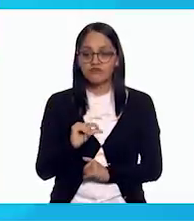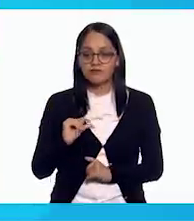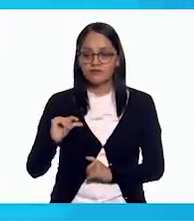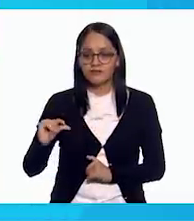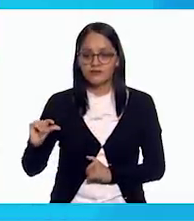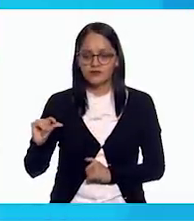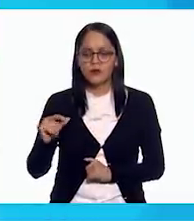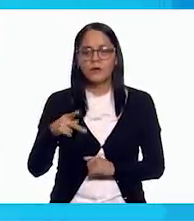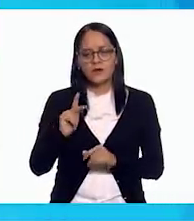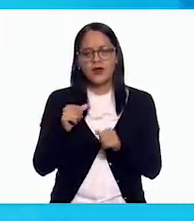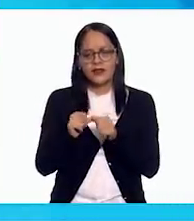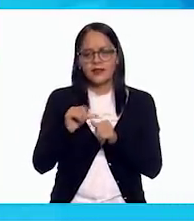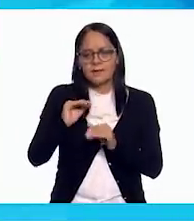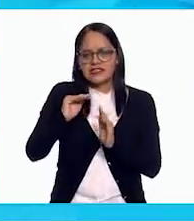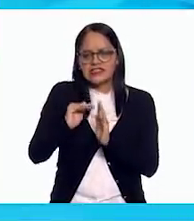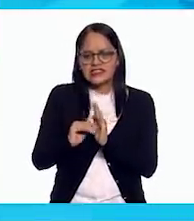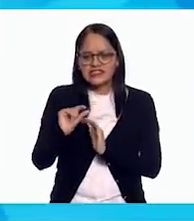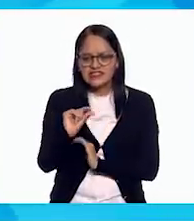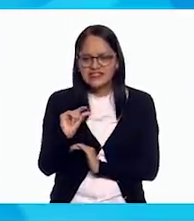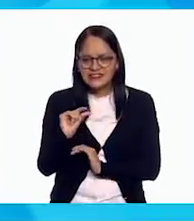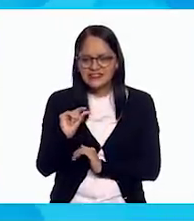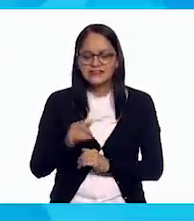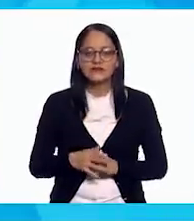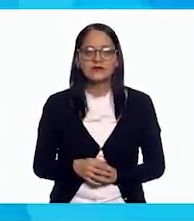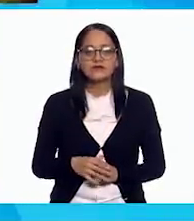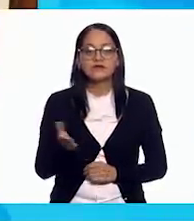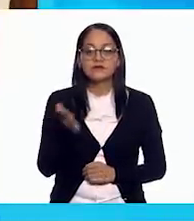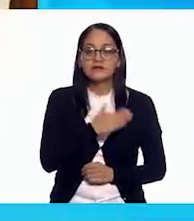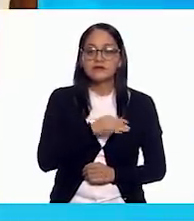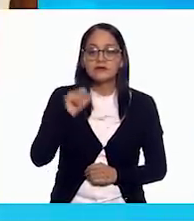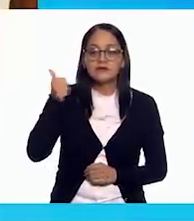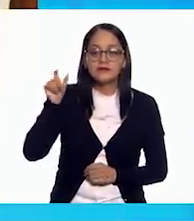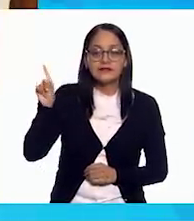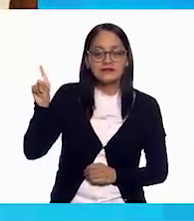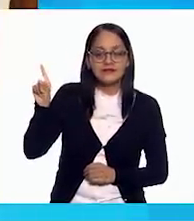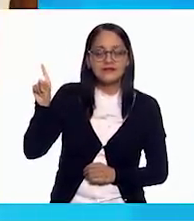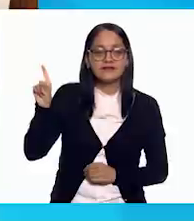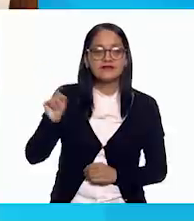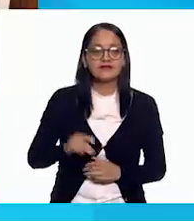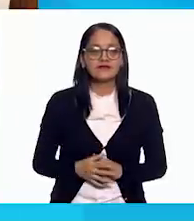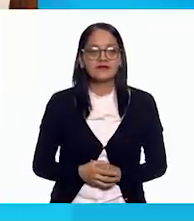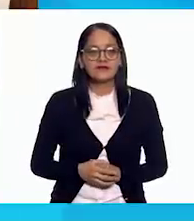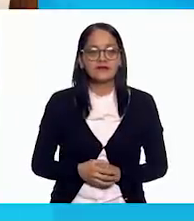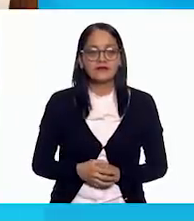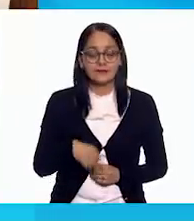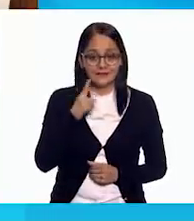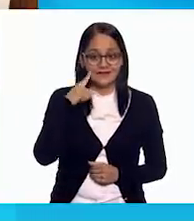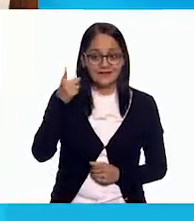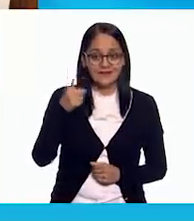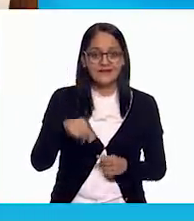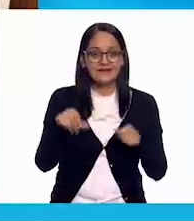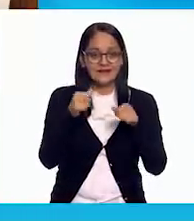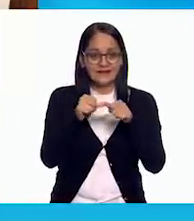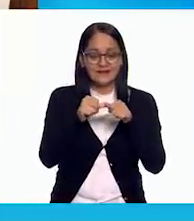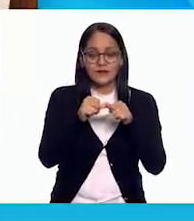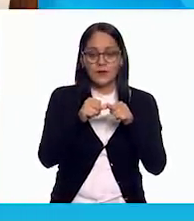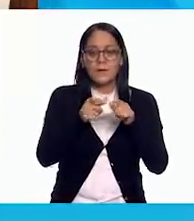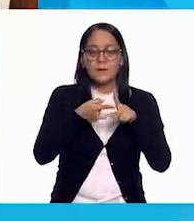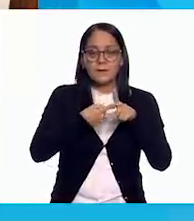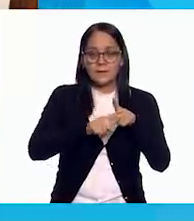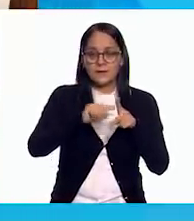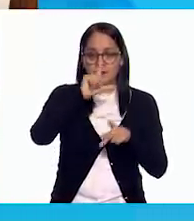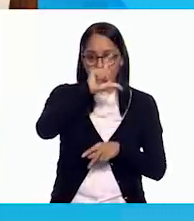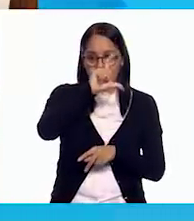pero son más pequeñas. Siguiente. A ver. Mira. Mayúscula, uso de